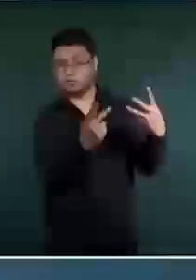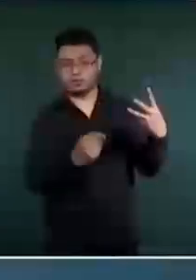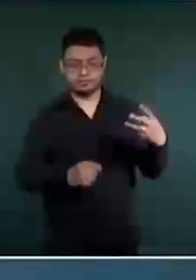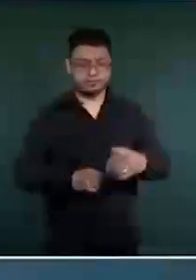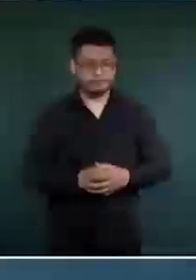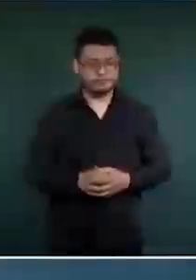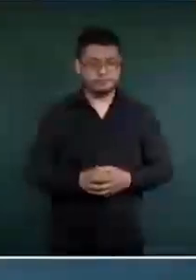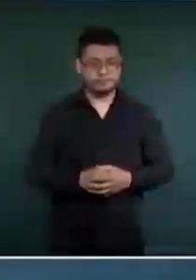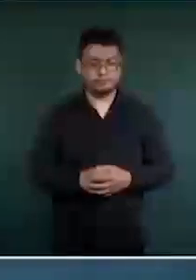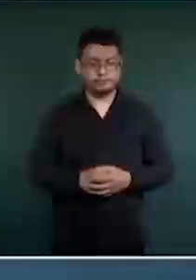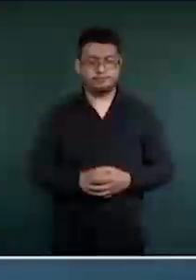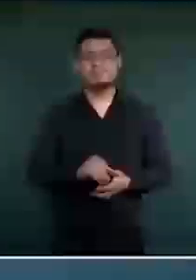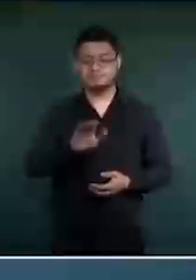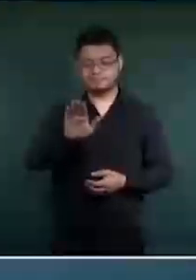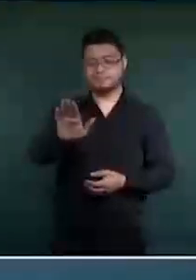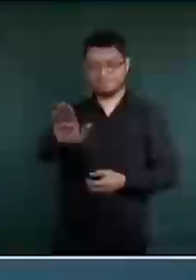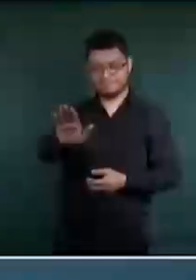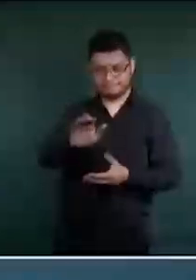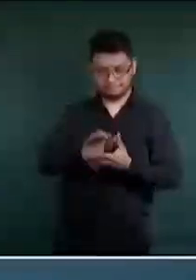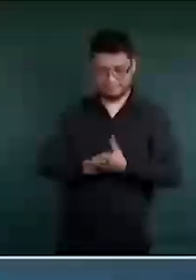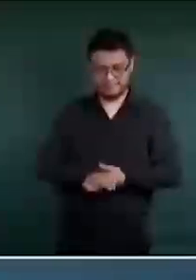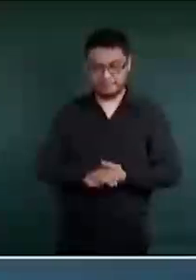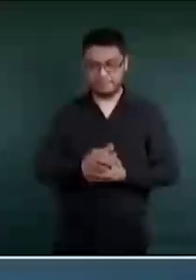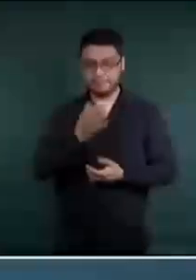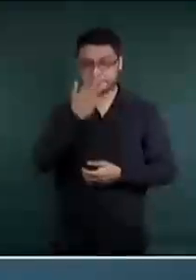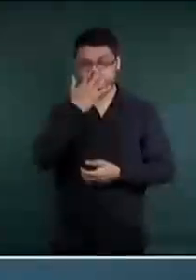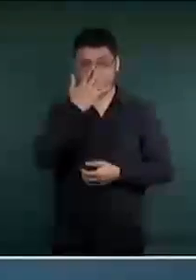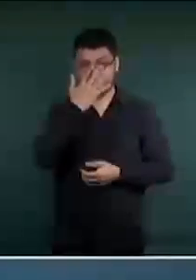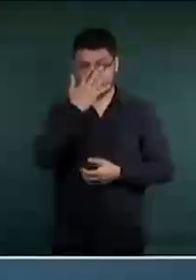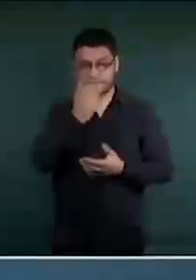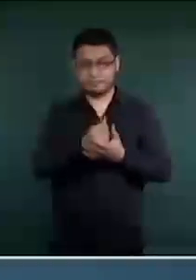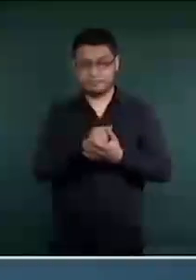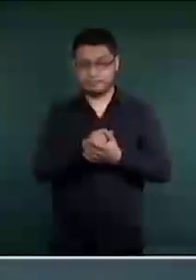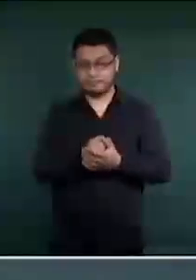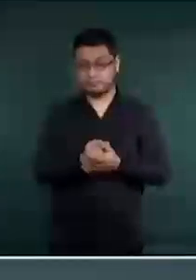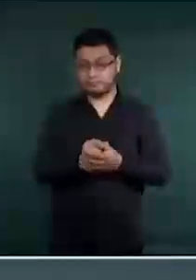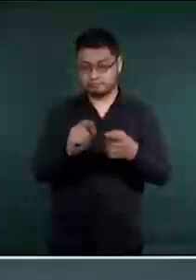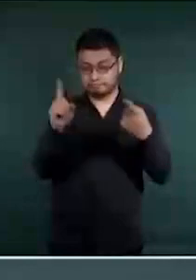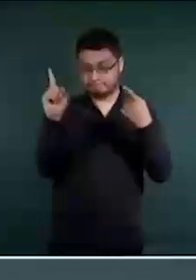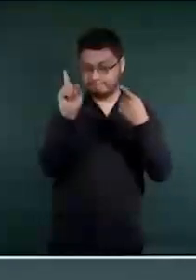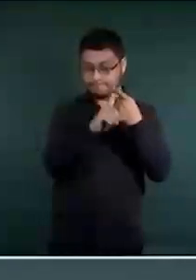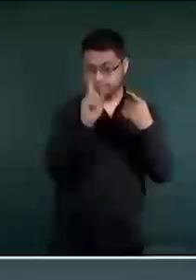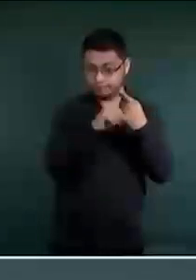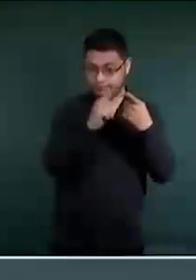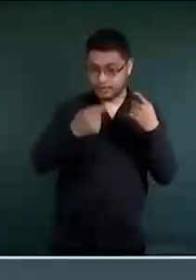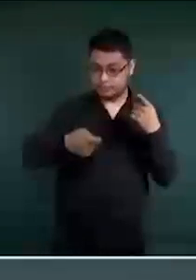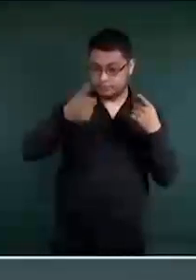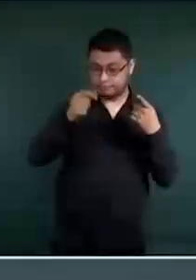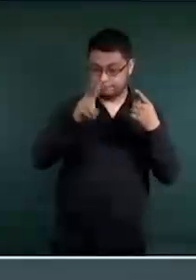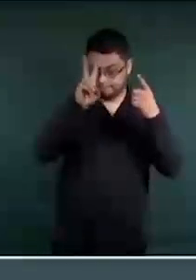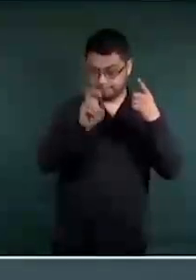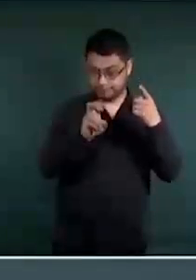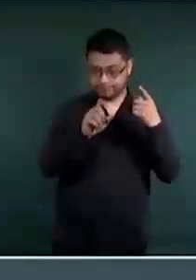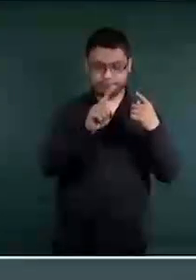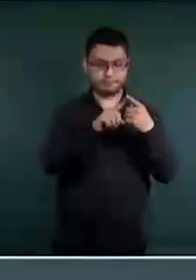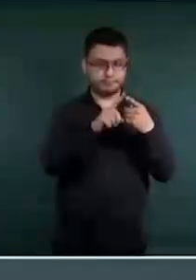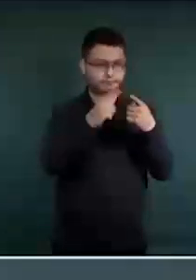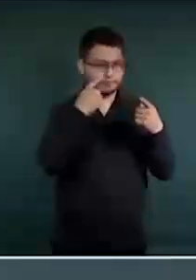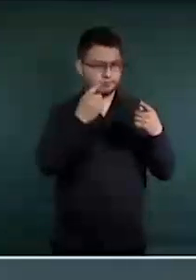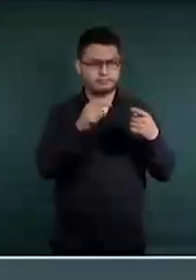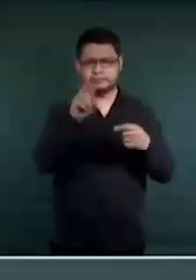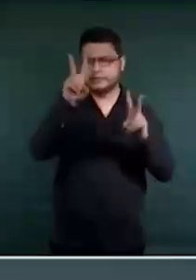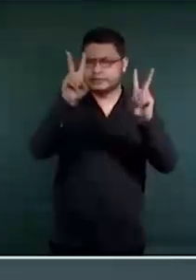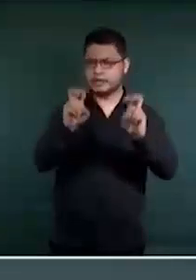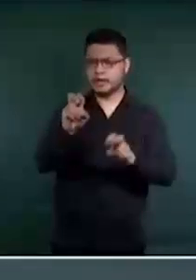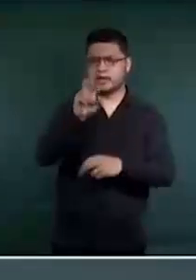El caso de Ricardo va